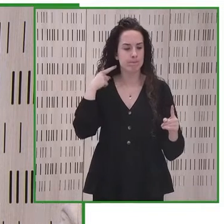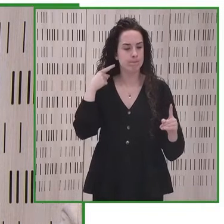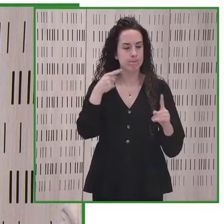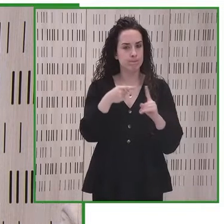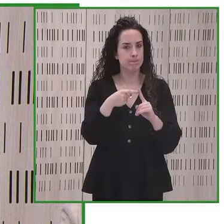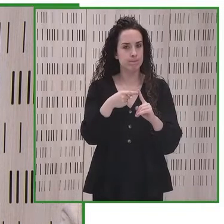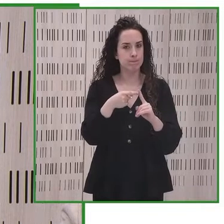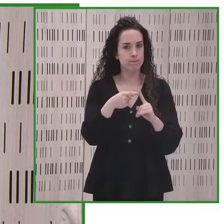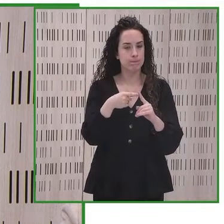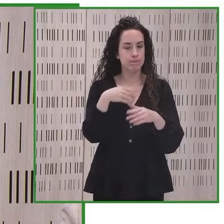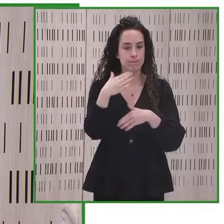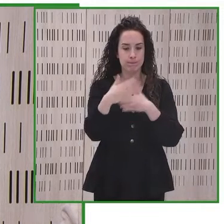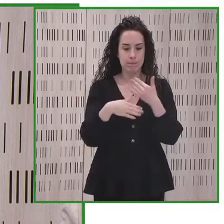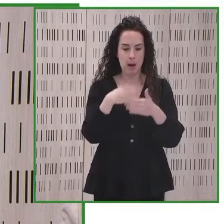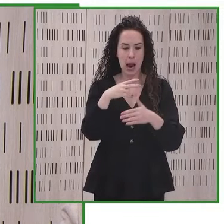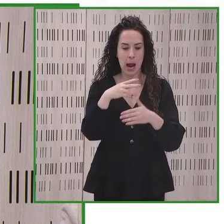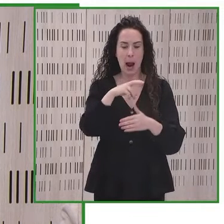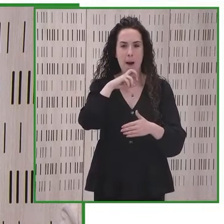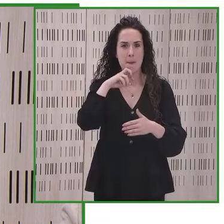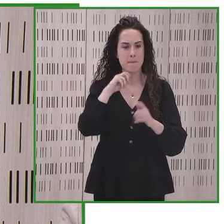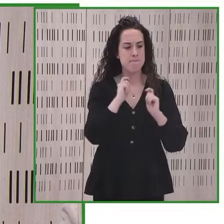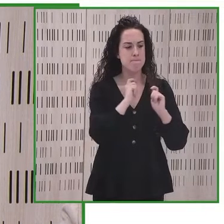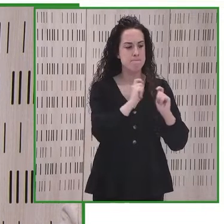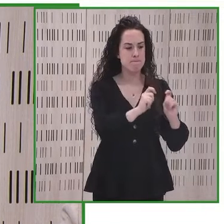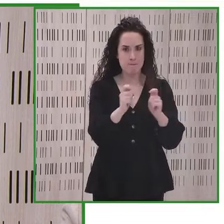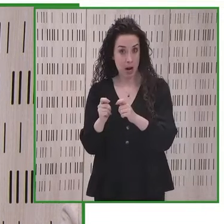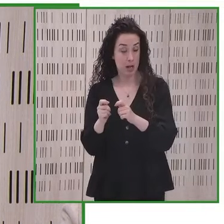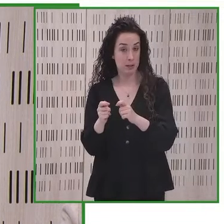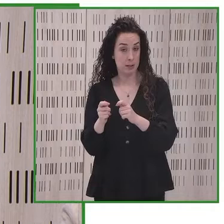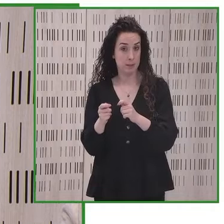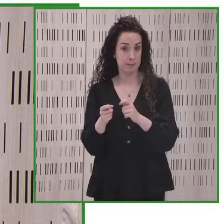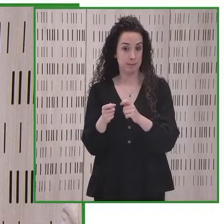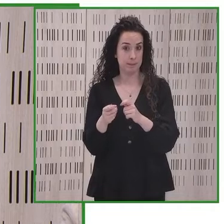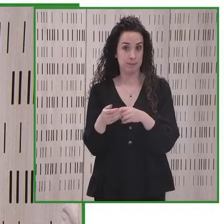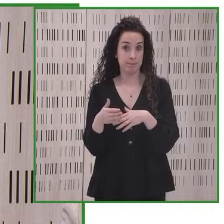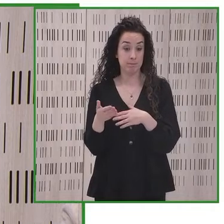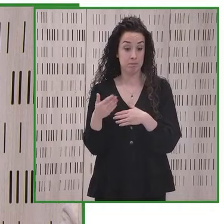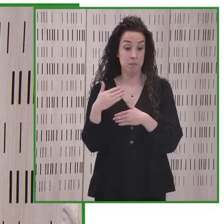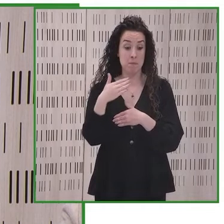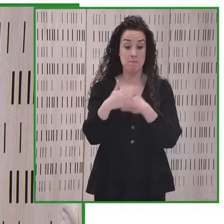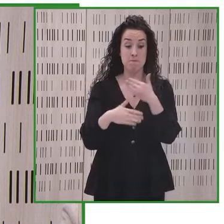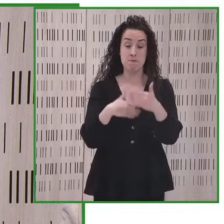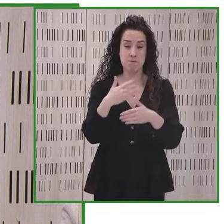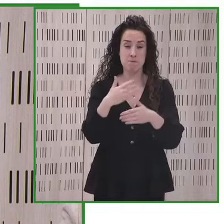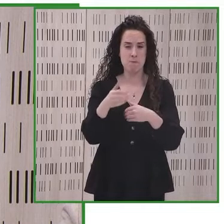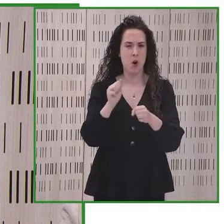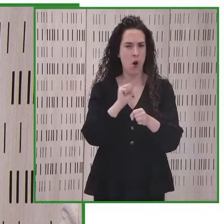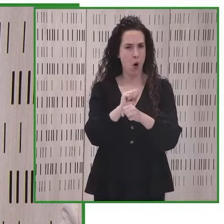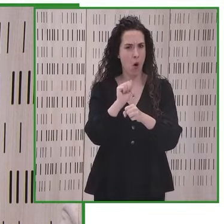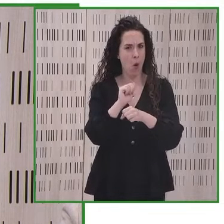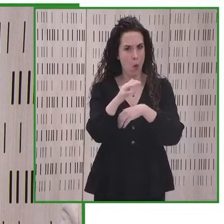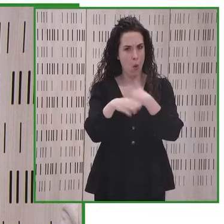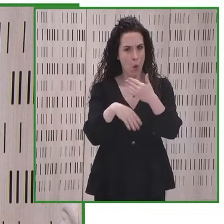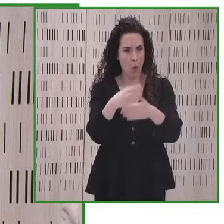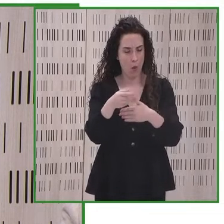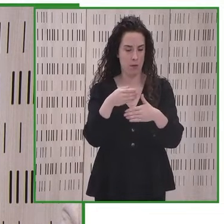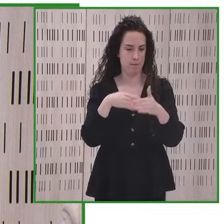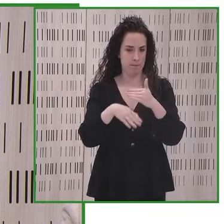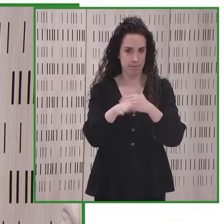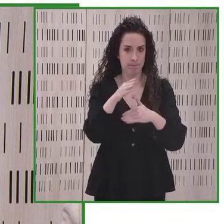nosotros tenemos pensado seguir añadiendo valor a este tesoro que hemos